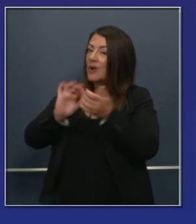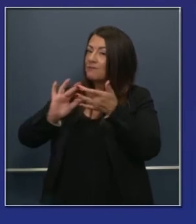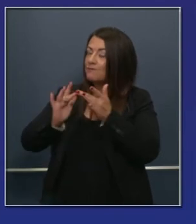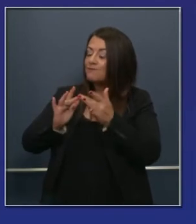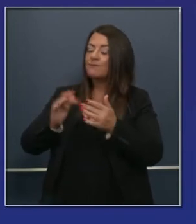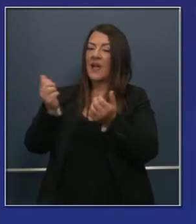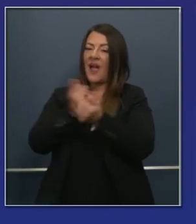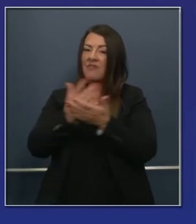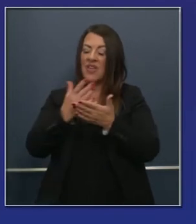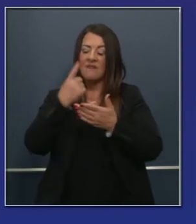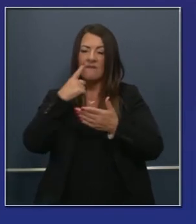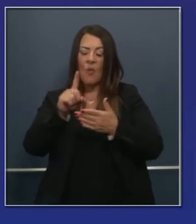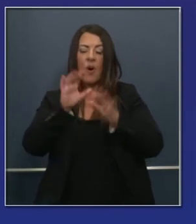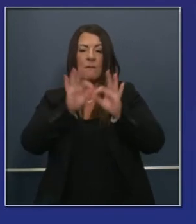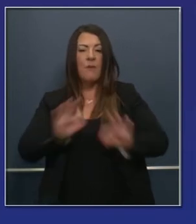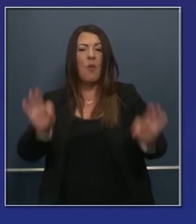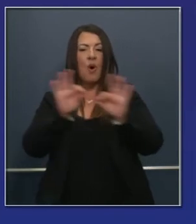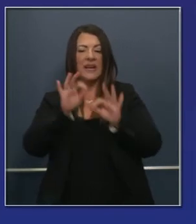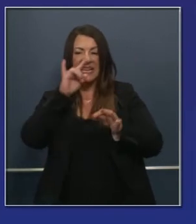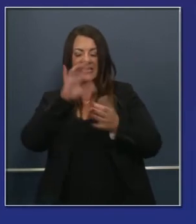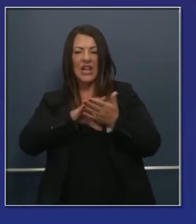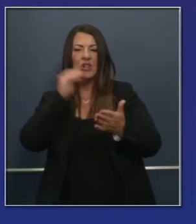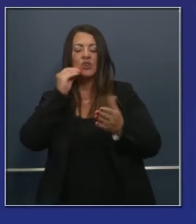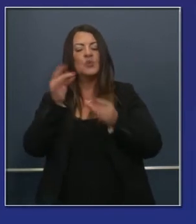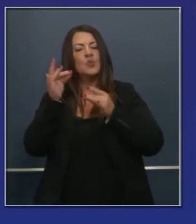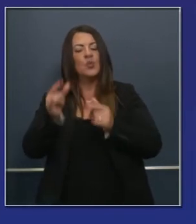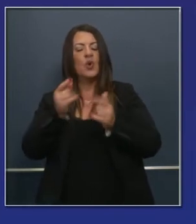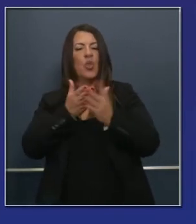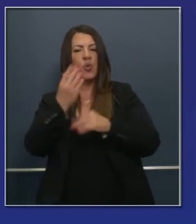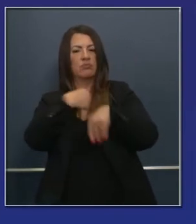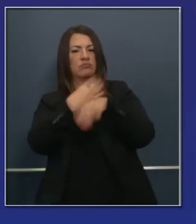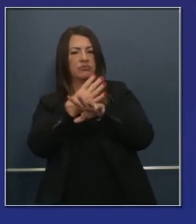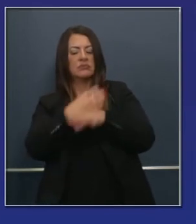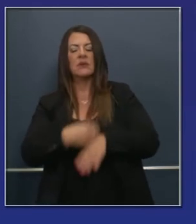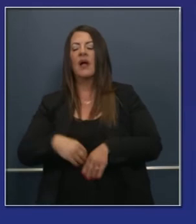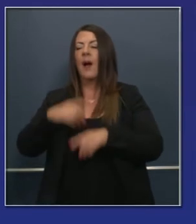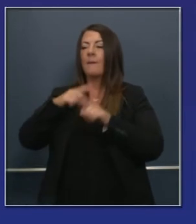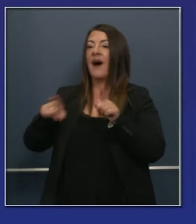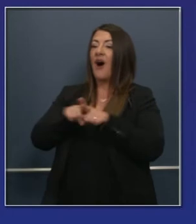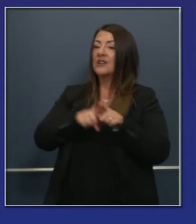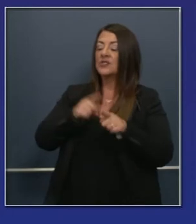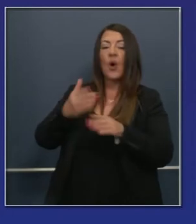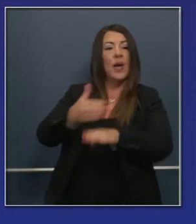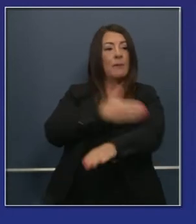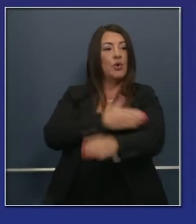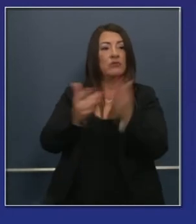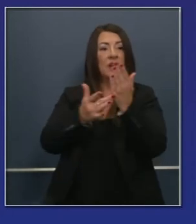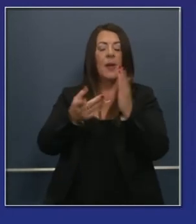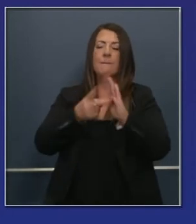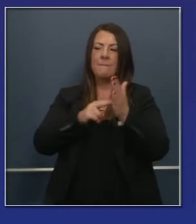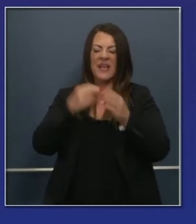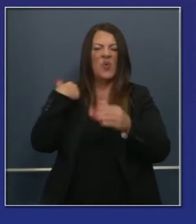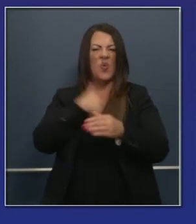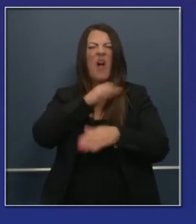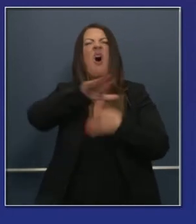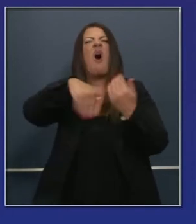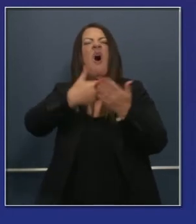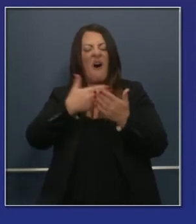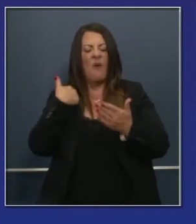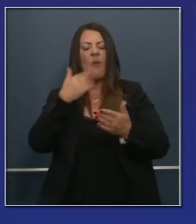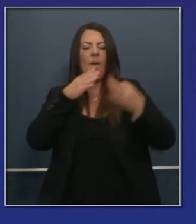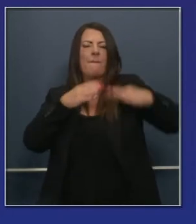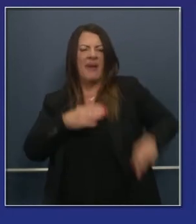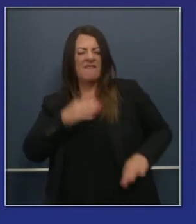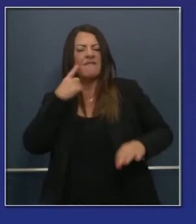avanzando que tiene que ver con la brecha digital y con la educación para nuestros hijos, de educación a distancia. Muy importante todo esto. Y hablando